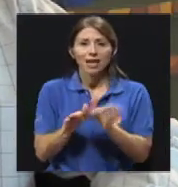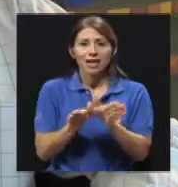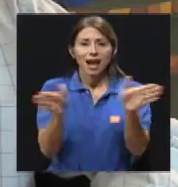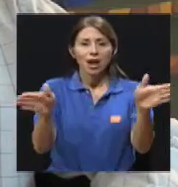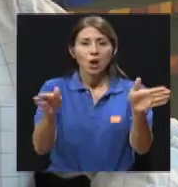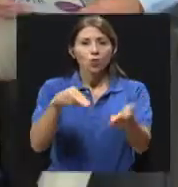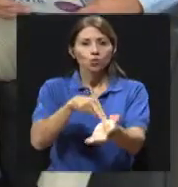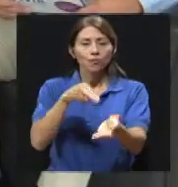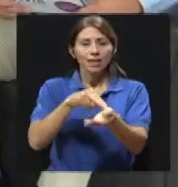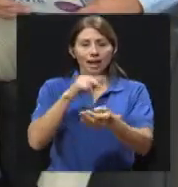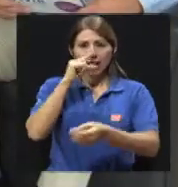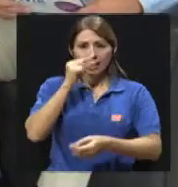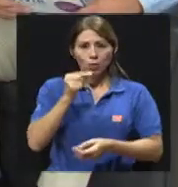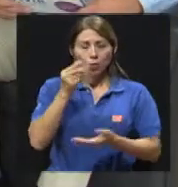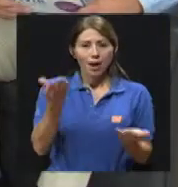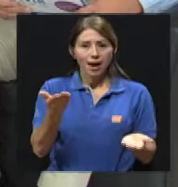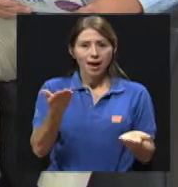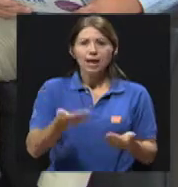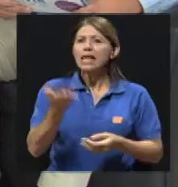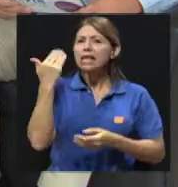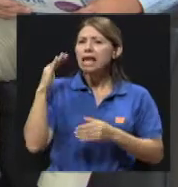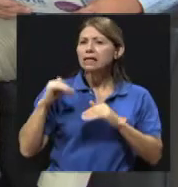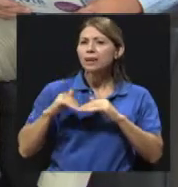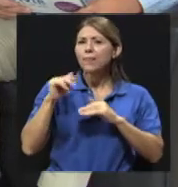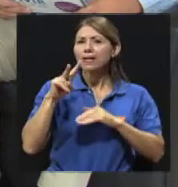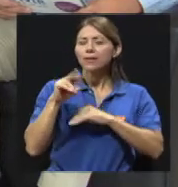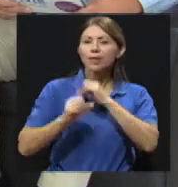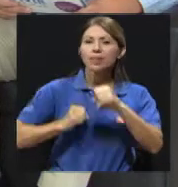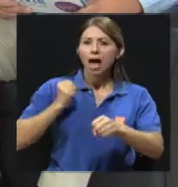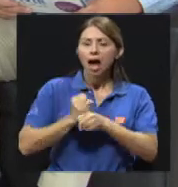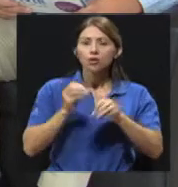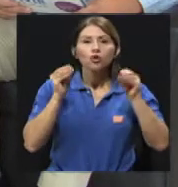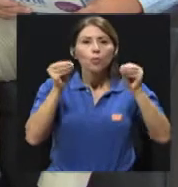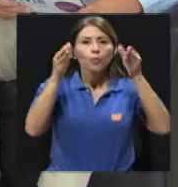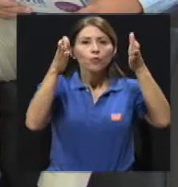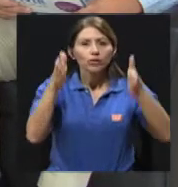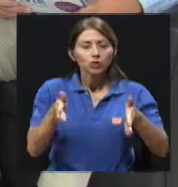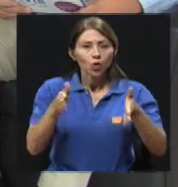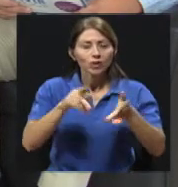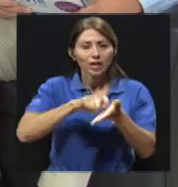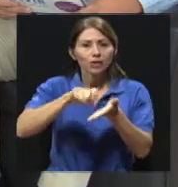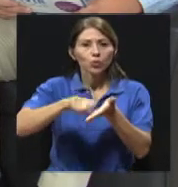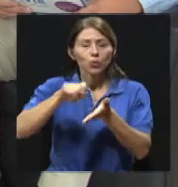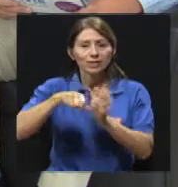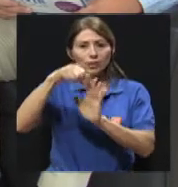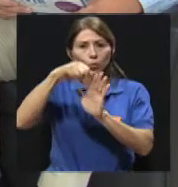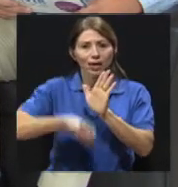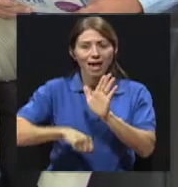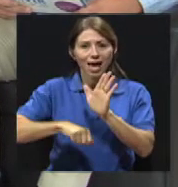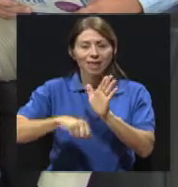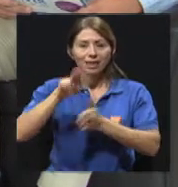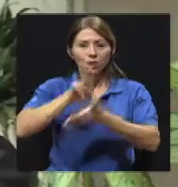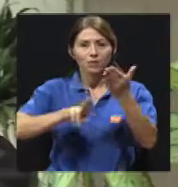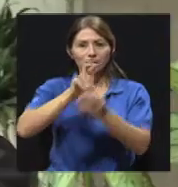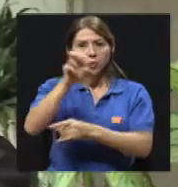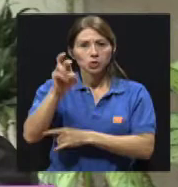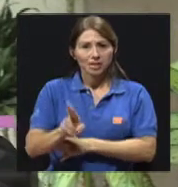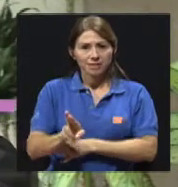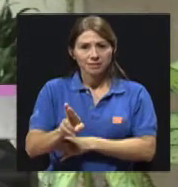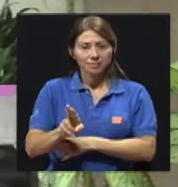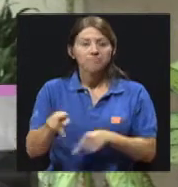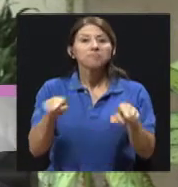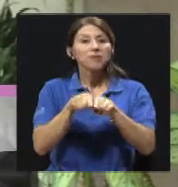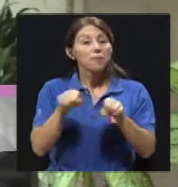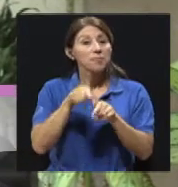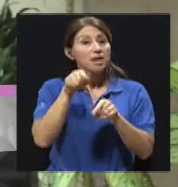Calderón Guardia y desde hace más de 20 años es profesor de la Cátedra de Cirugía de la Universidad de Costa Rica donde